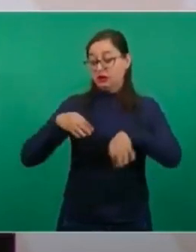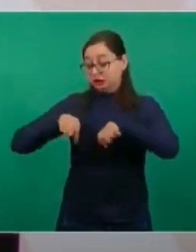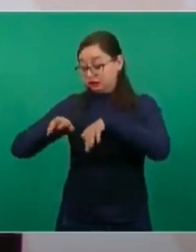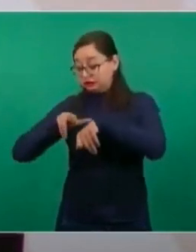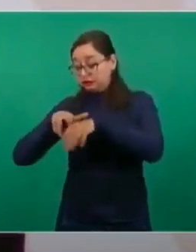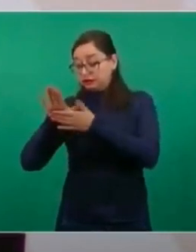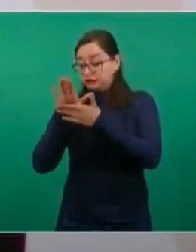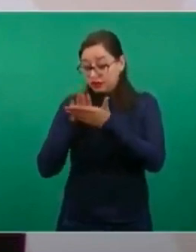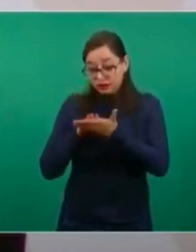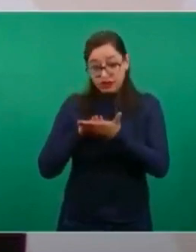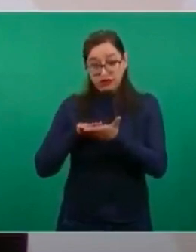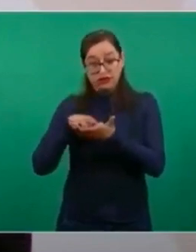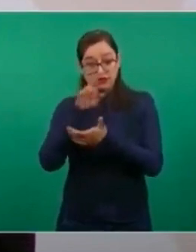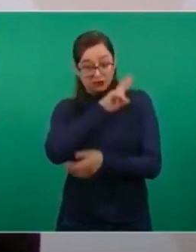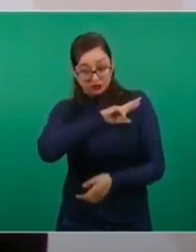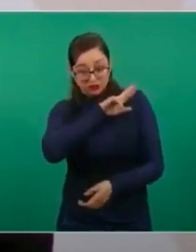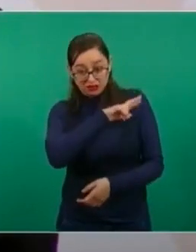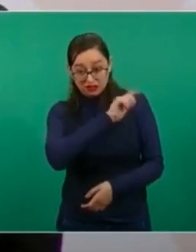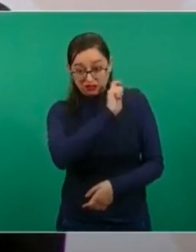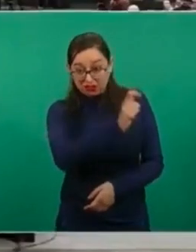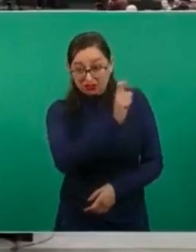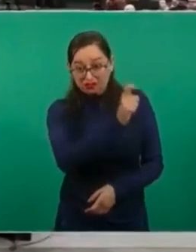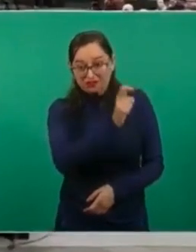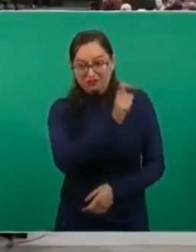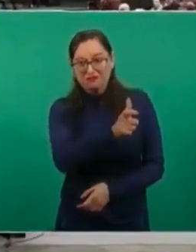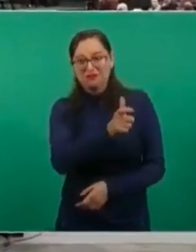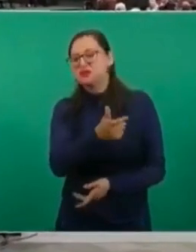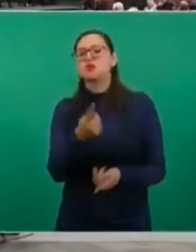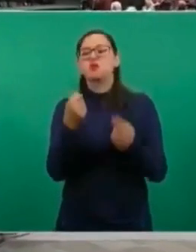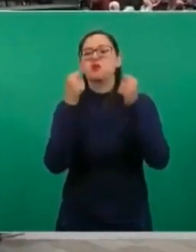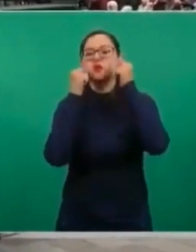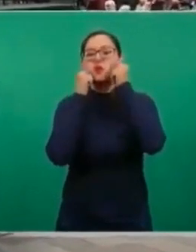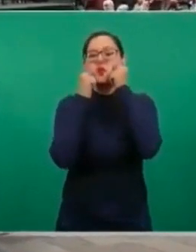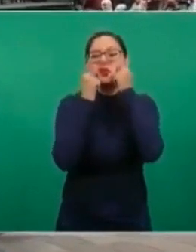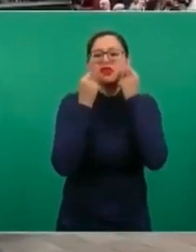obrero, por muy poco que sea?